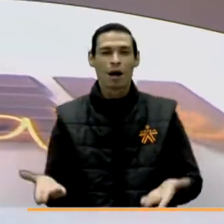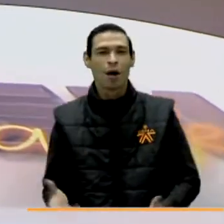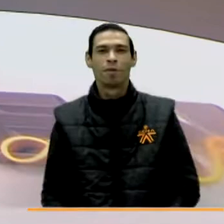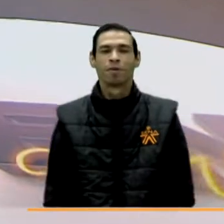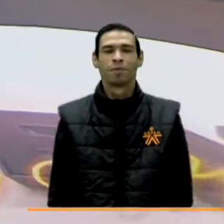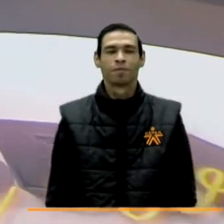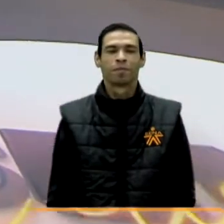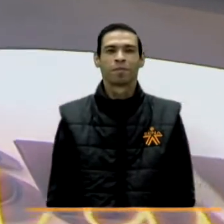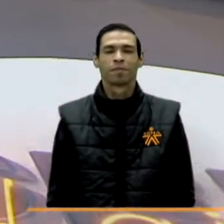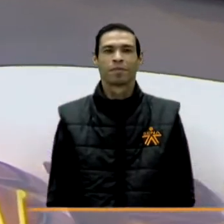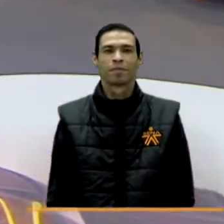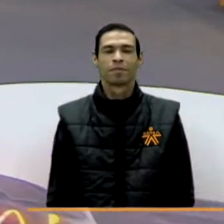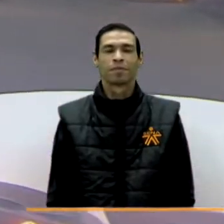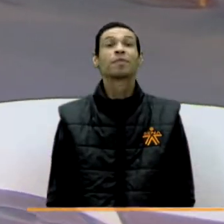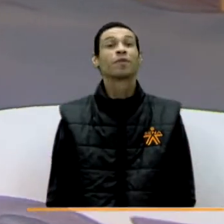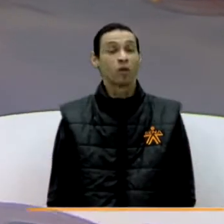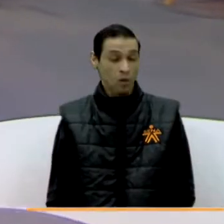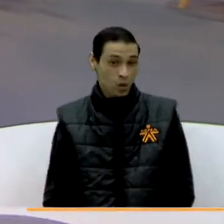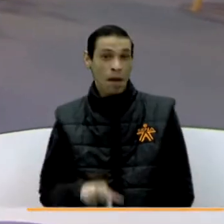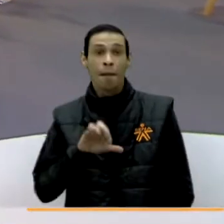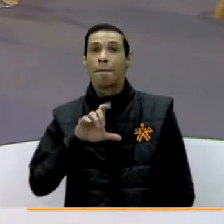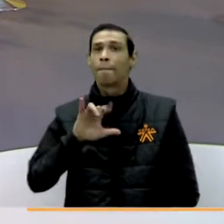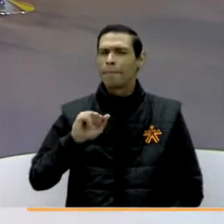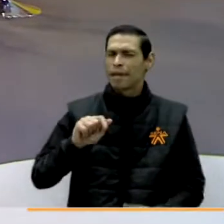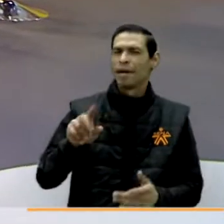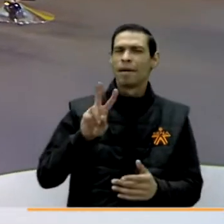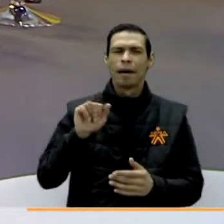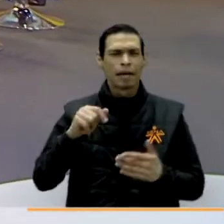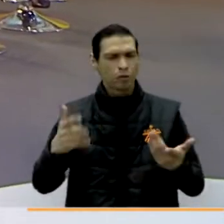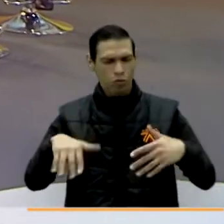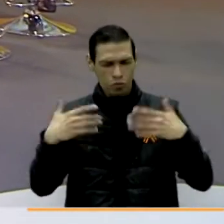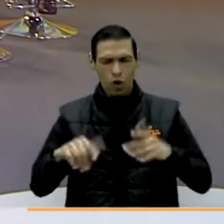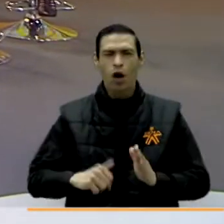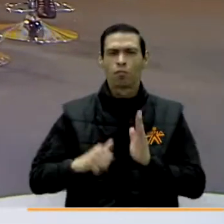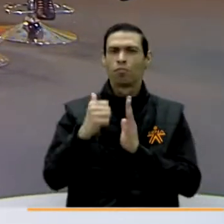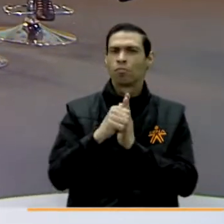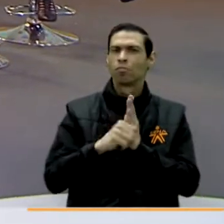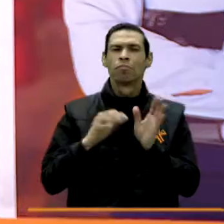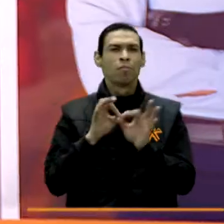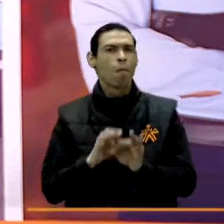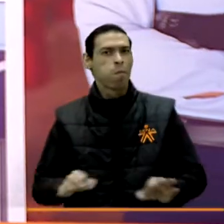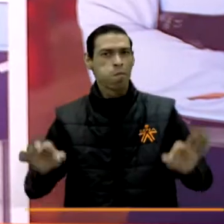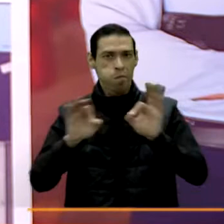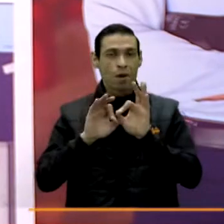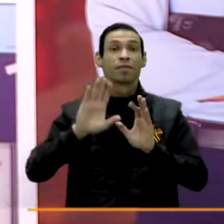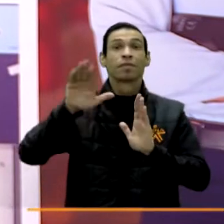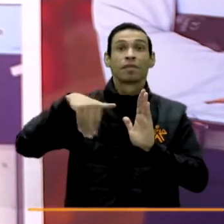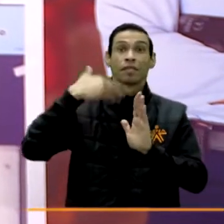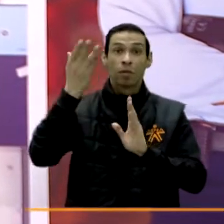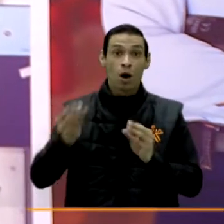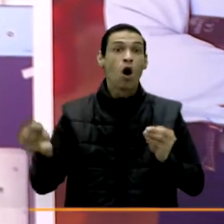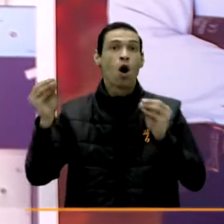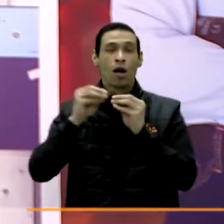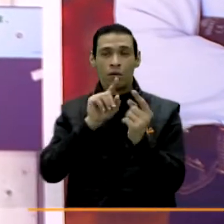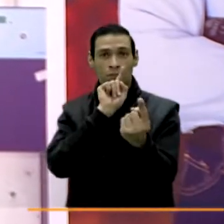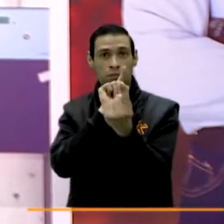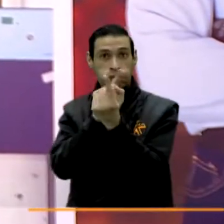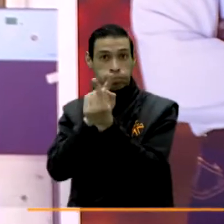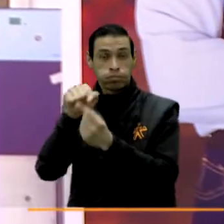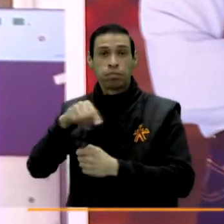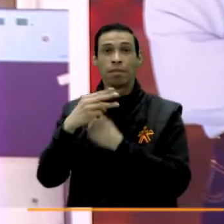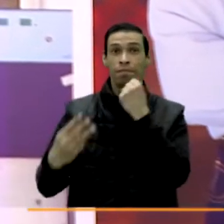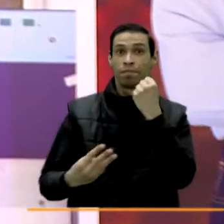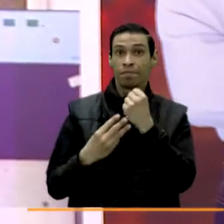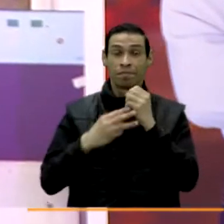parte, la despedida. Claro que sí, Pili. Pili, vale, qué gran programa el que tuvimos hoy, pero pues bueno, ya habrá dado otra oportunidad de